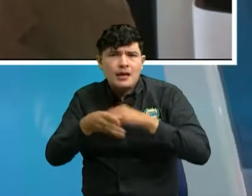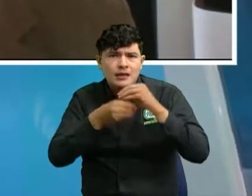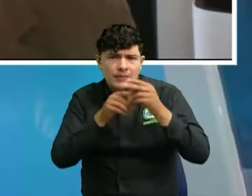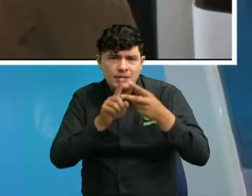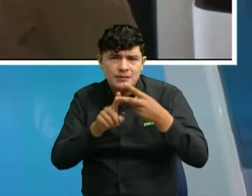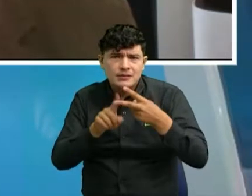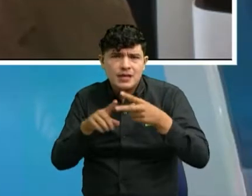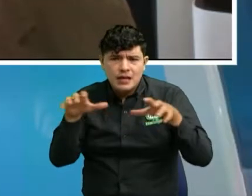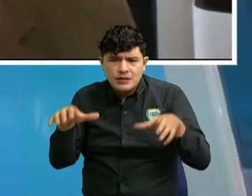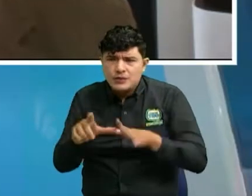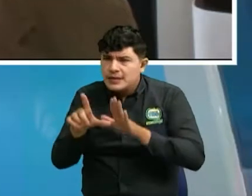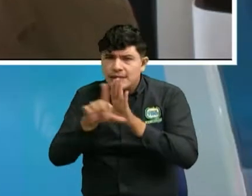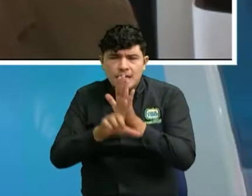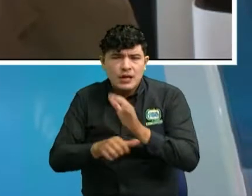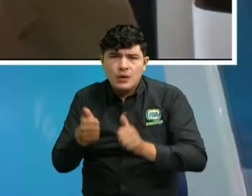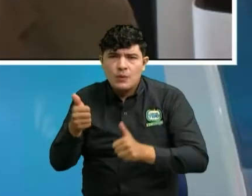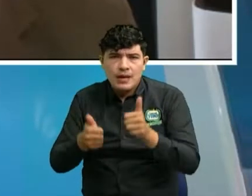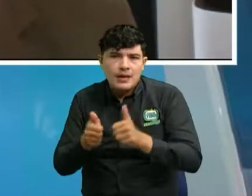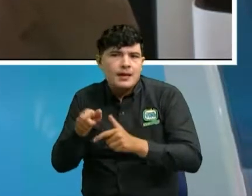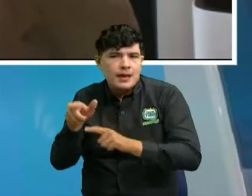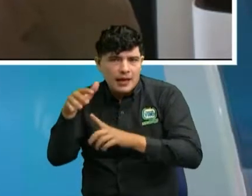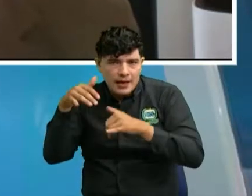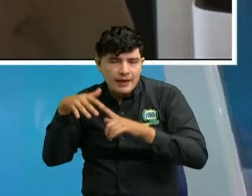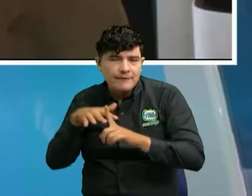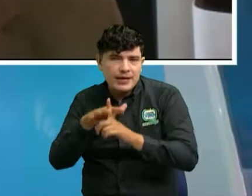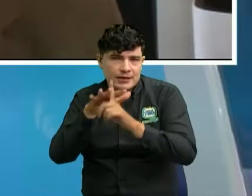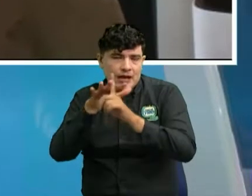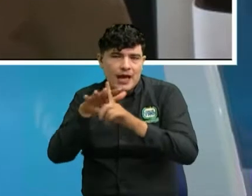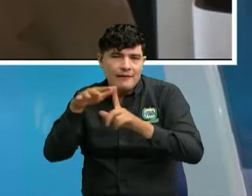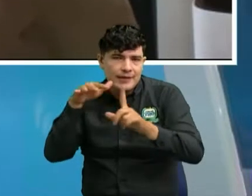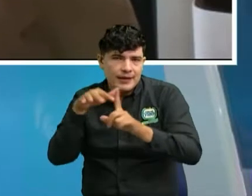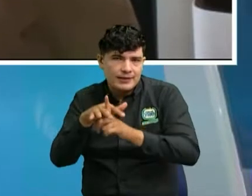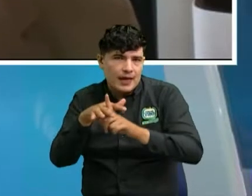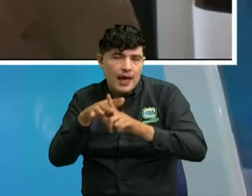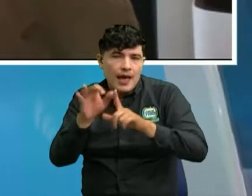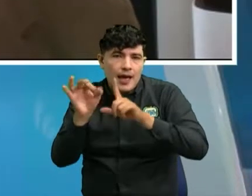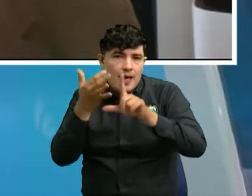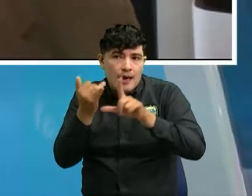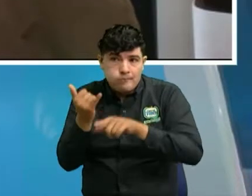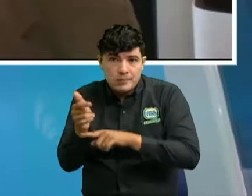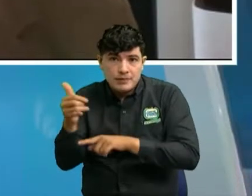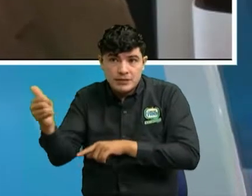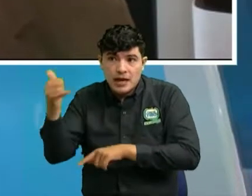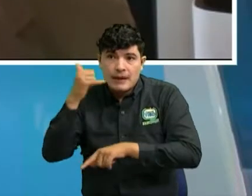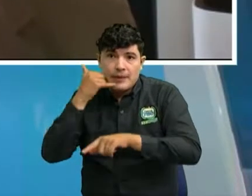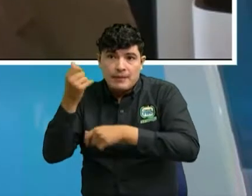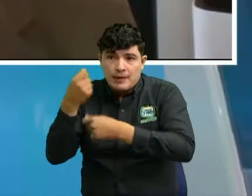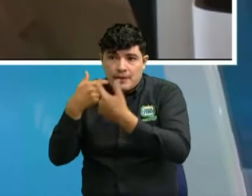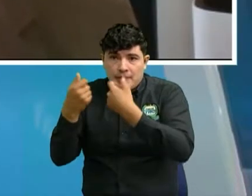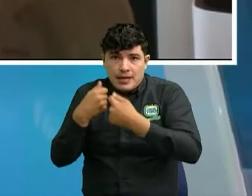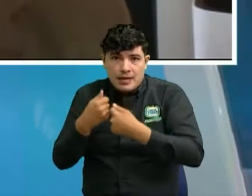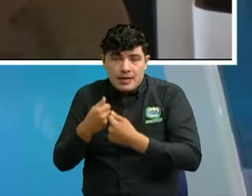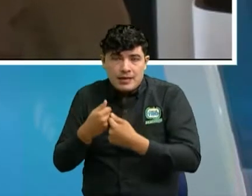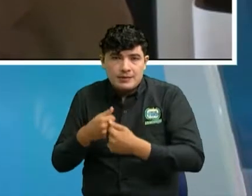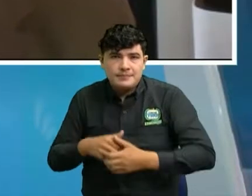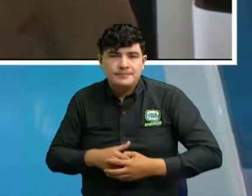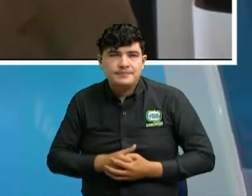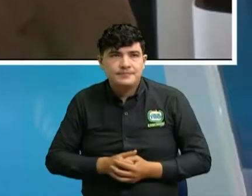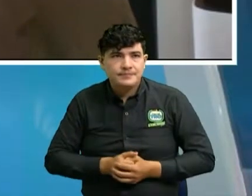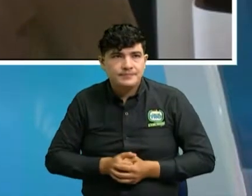un delito cibernet porque utilizando información, digamos, la señora